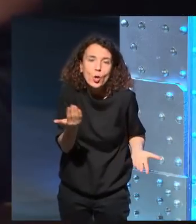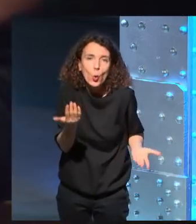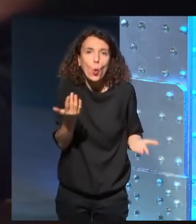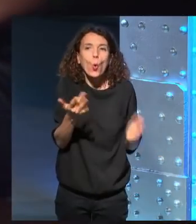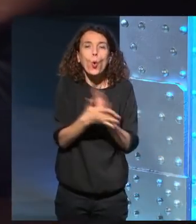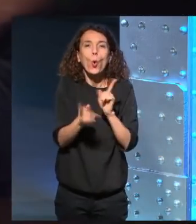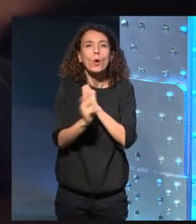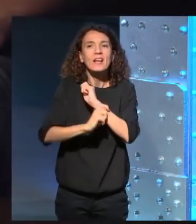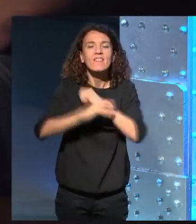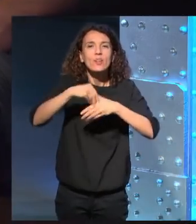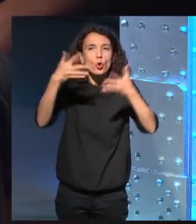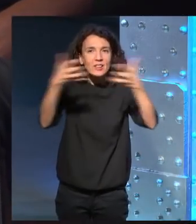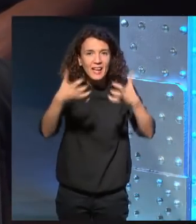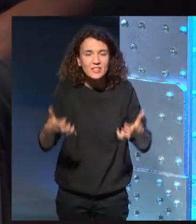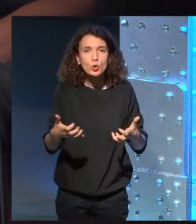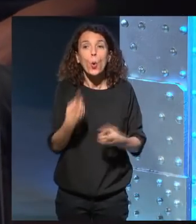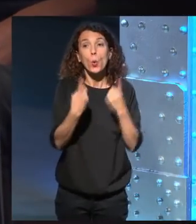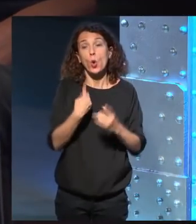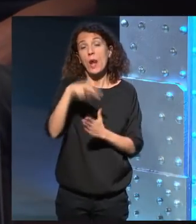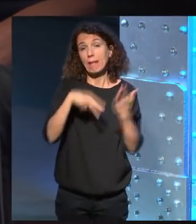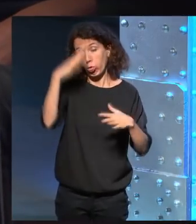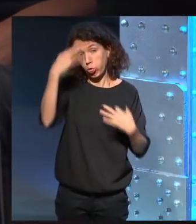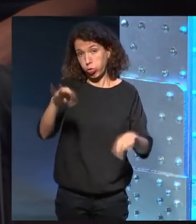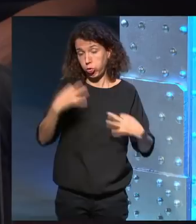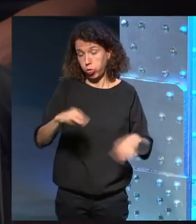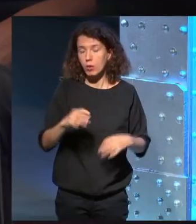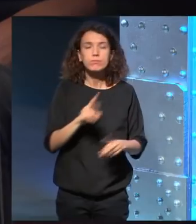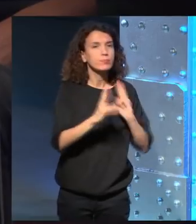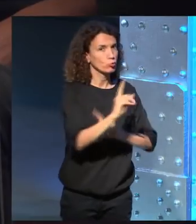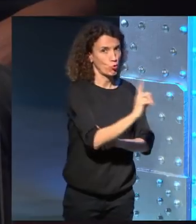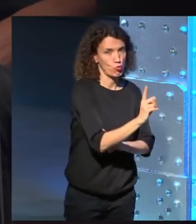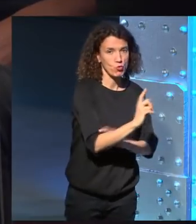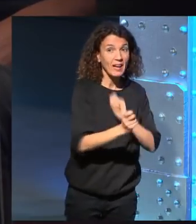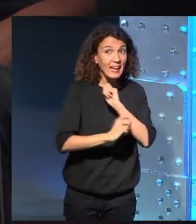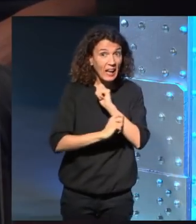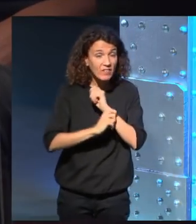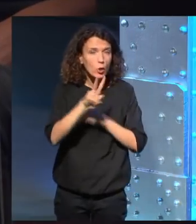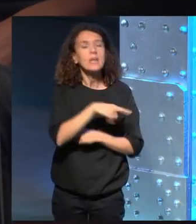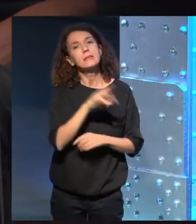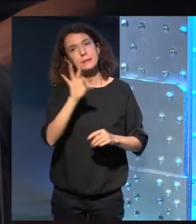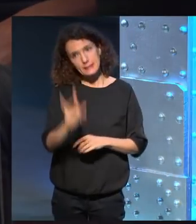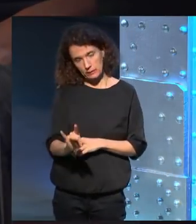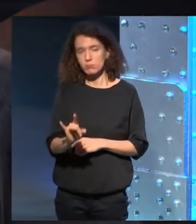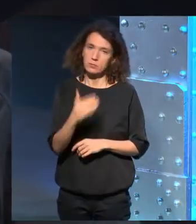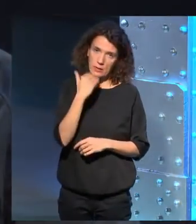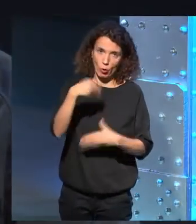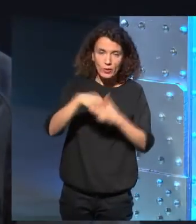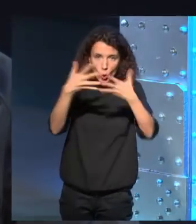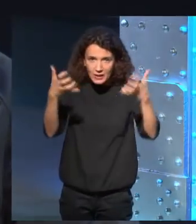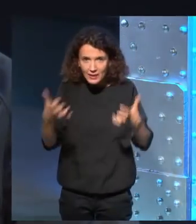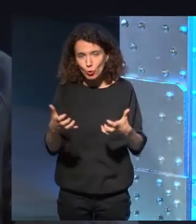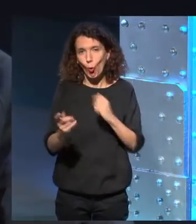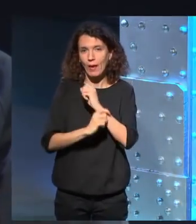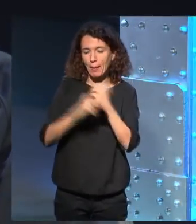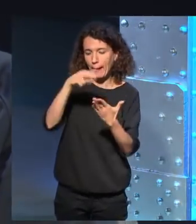quizás quizás la clave está en el texto y yo soy de esos lectores ingenuos también como no, la clave bueno, sí en cierto modo está en el texto